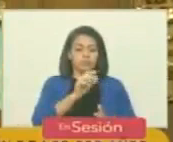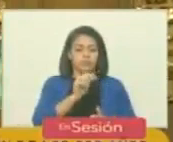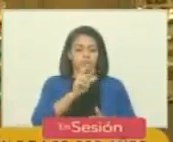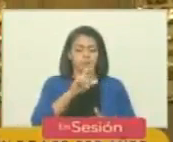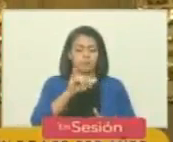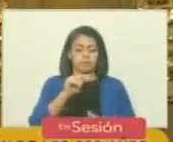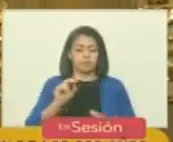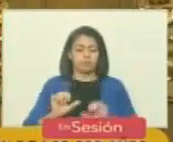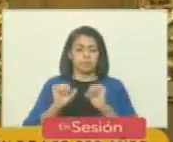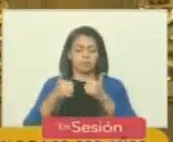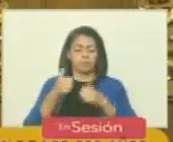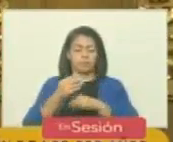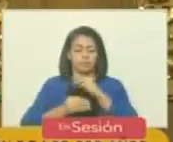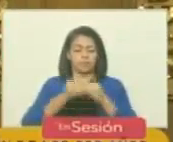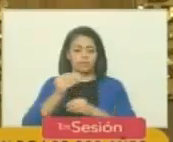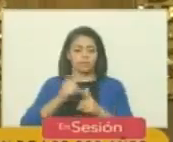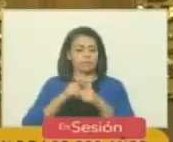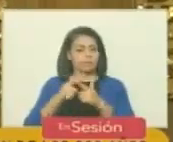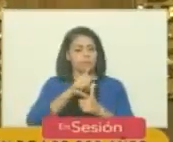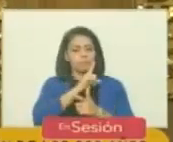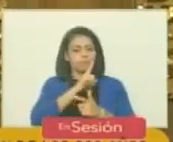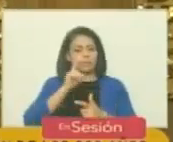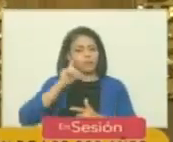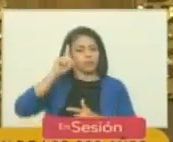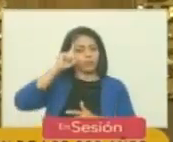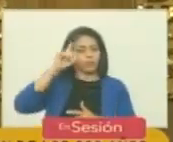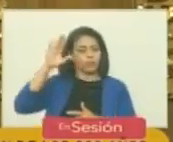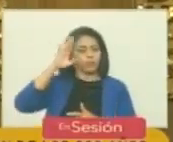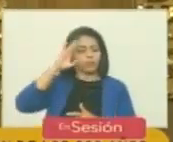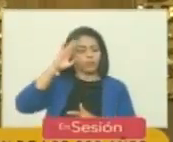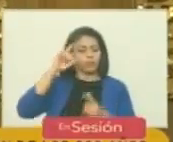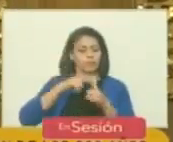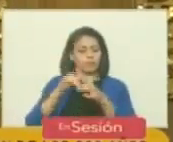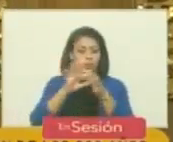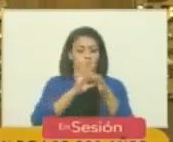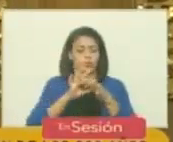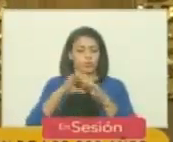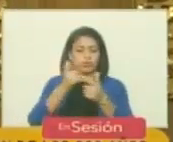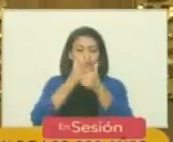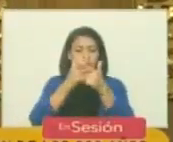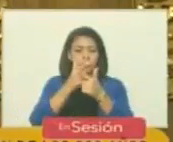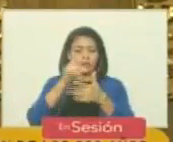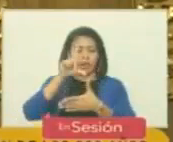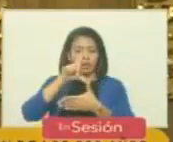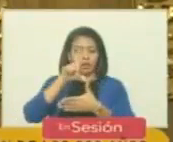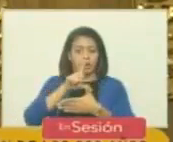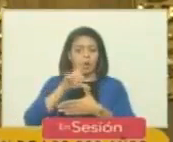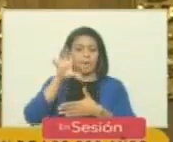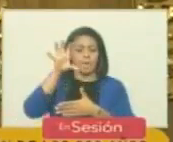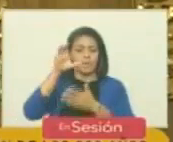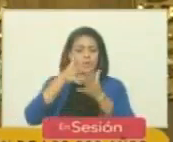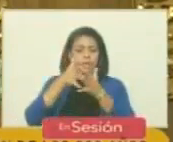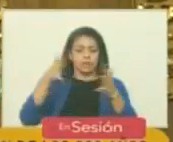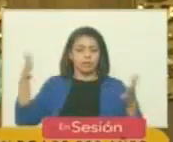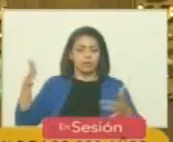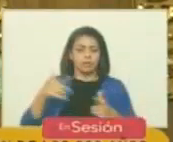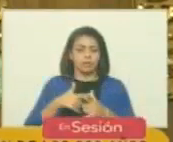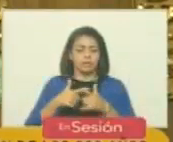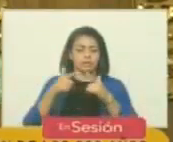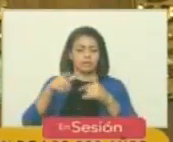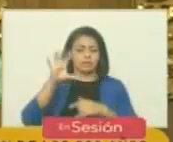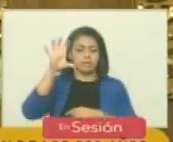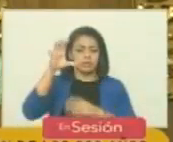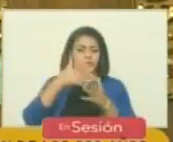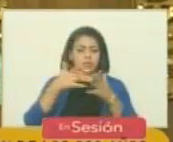inicio de la construcción de lo que ha sido llamado un sueño la unión latinoamericana la patria grande la